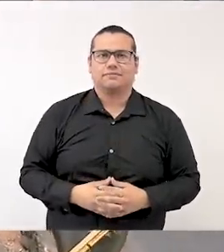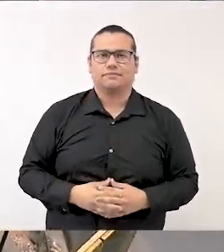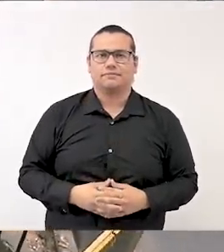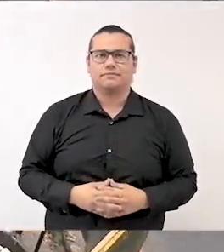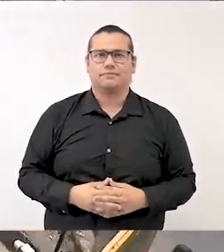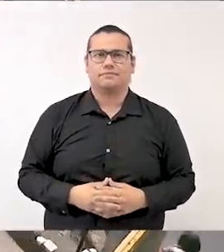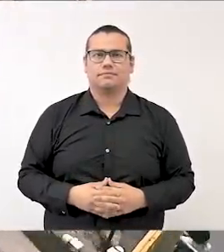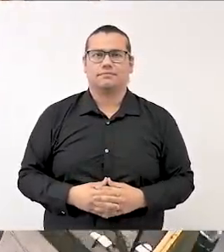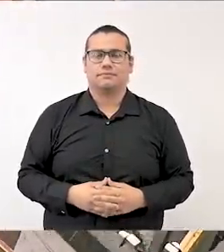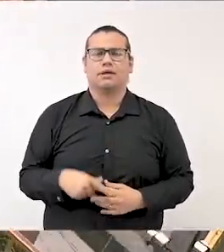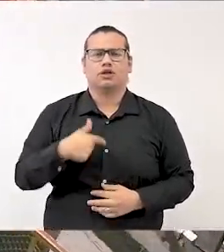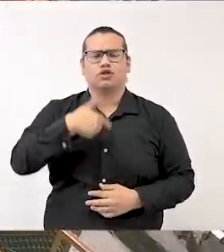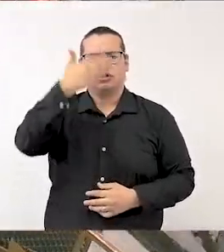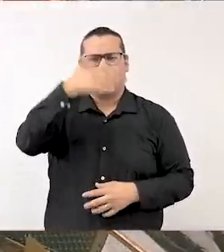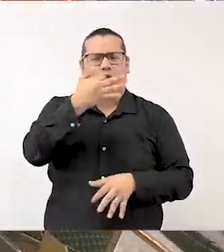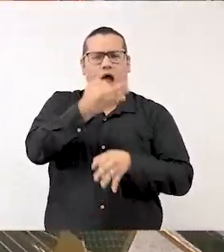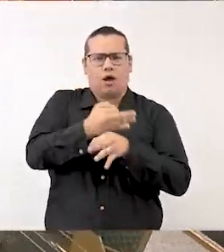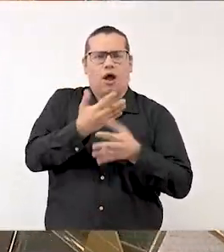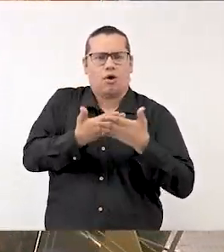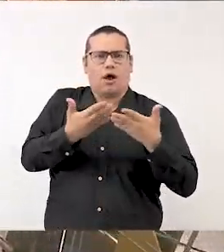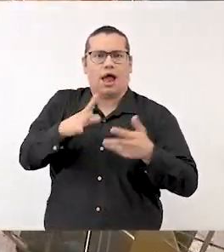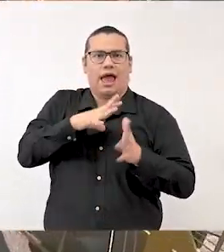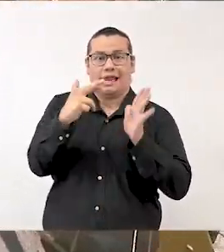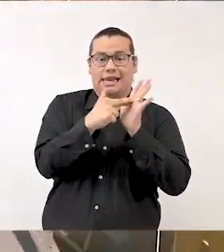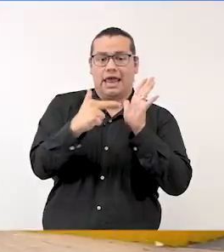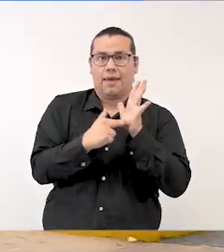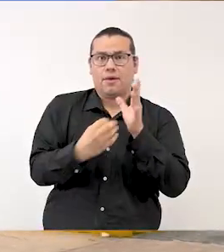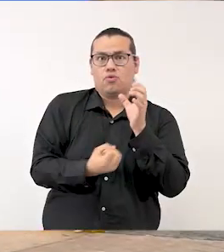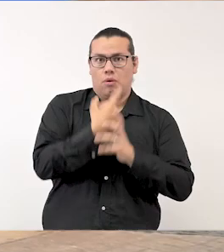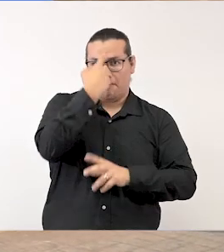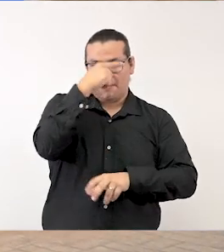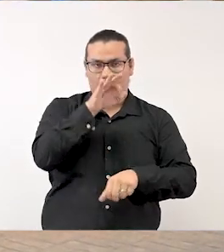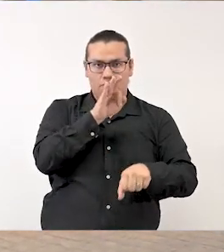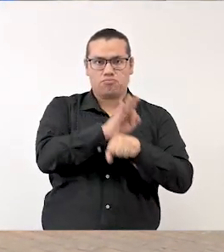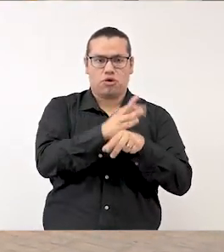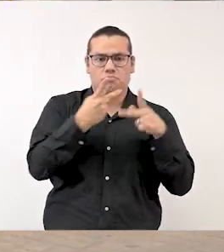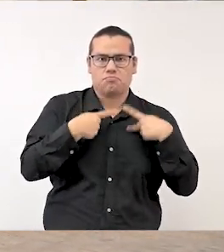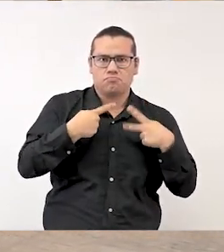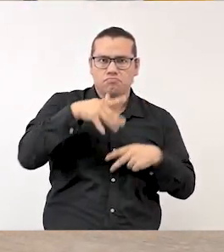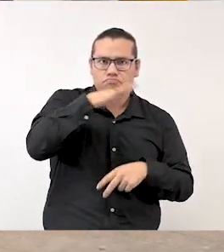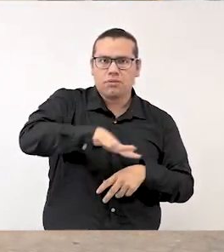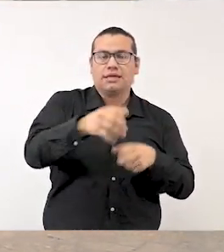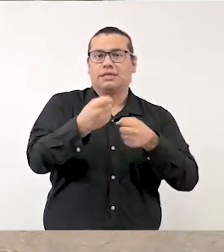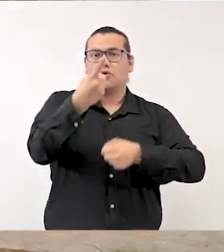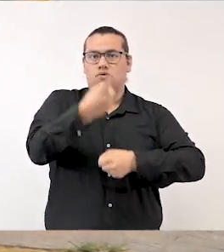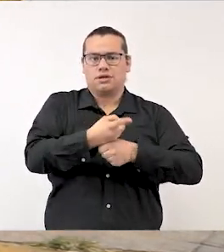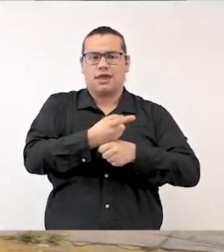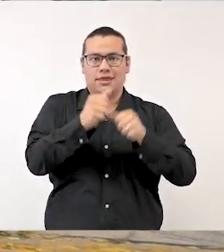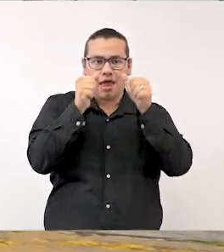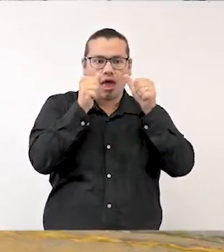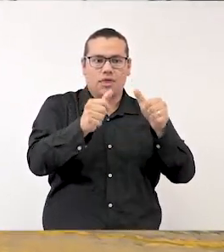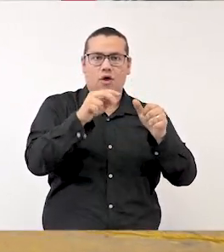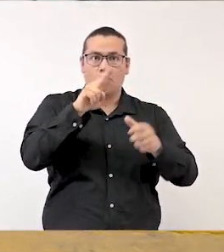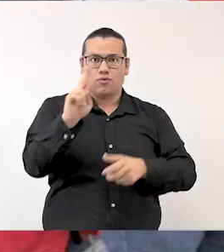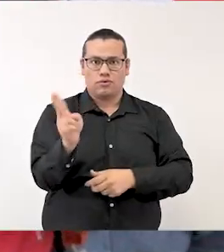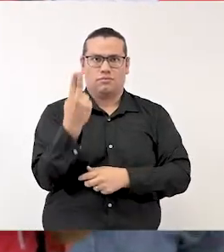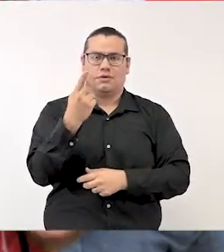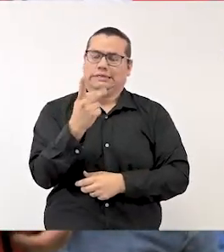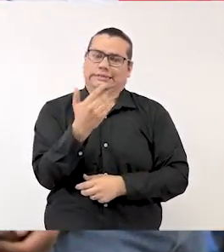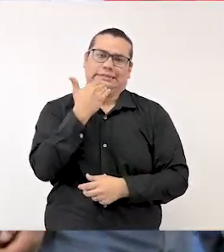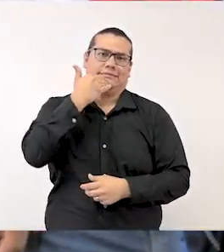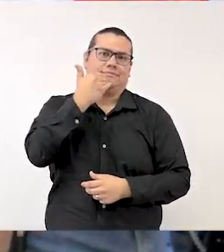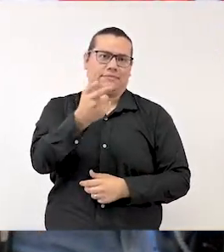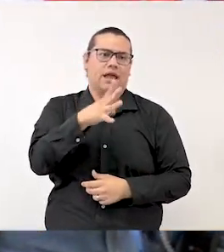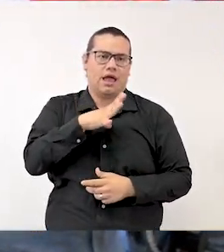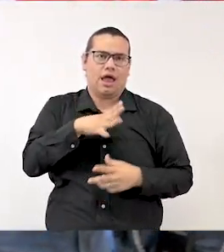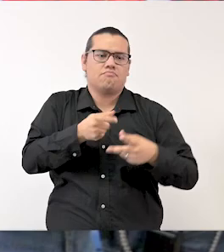Supe que ahora hay un nuevo Reglamento General de Protección Civil, Seguridad y Asistencia de la UAM. Qué bueno que se den pasos para proteger a nuestra